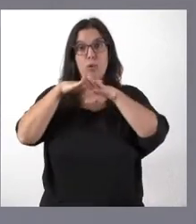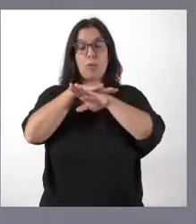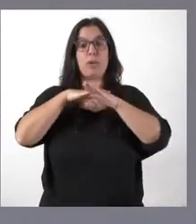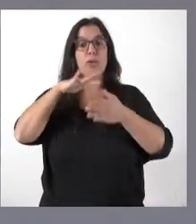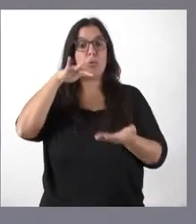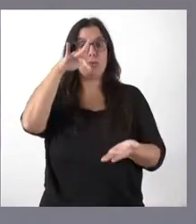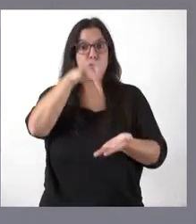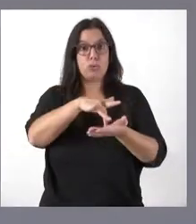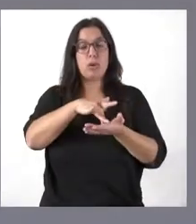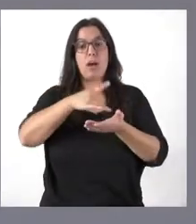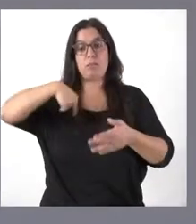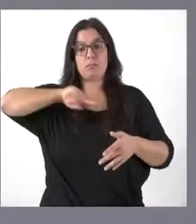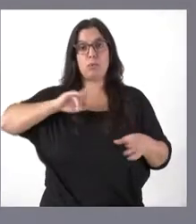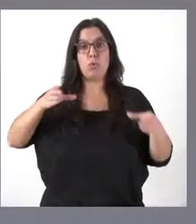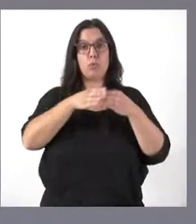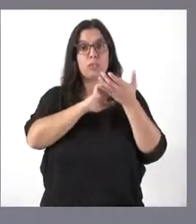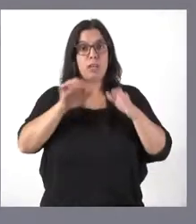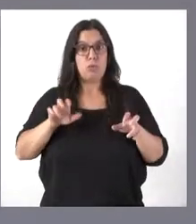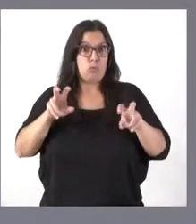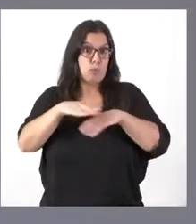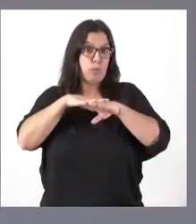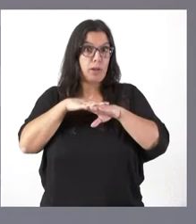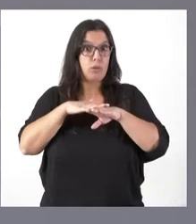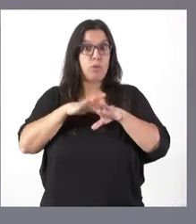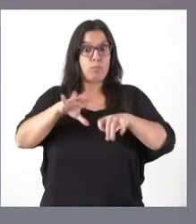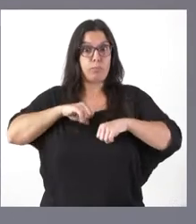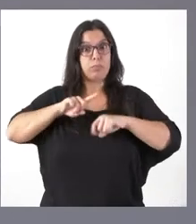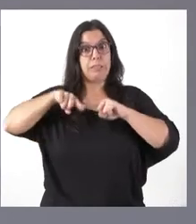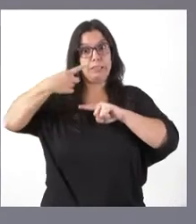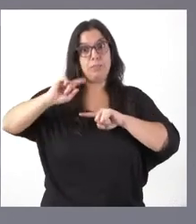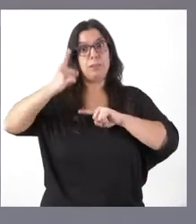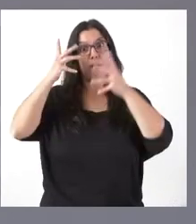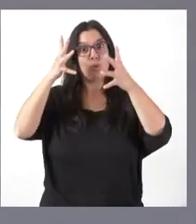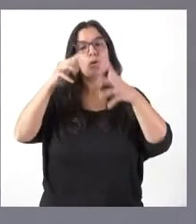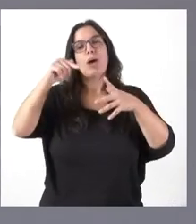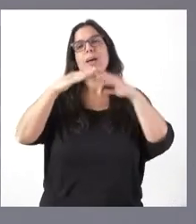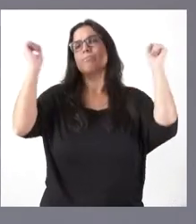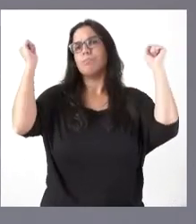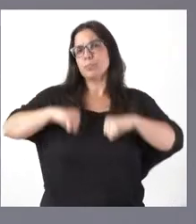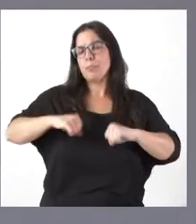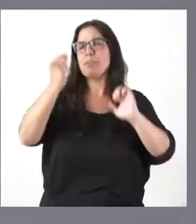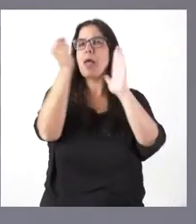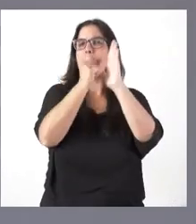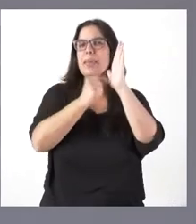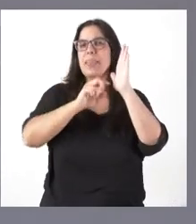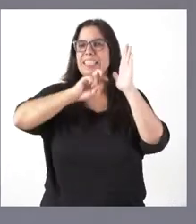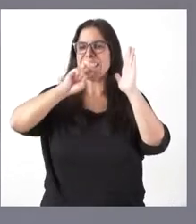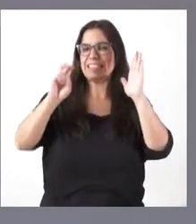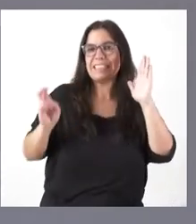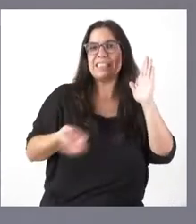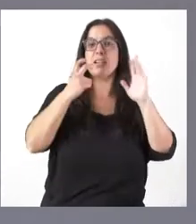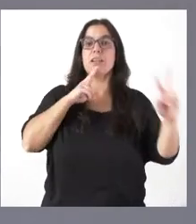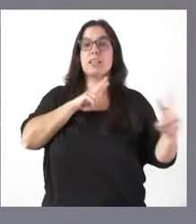la Junta de Castilla y León con este Gobierno se tomó un acuerdo sobre un conjunto de medidas de respuesta